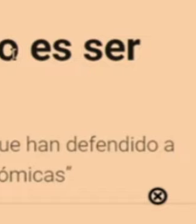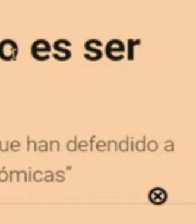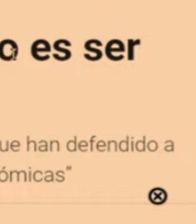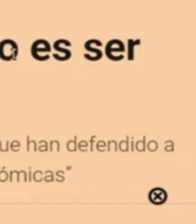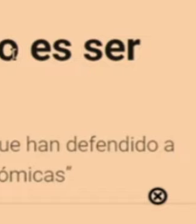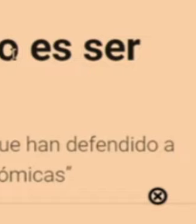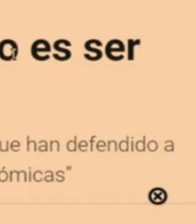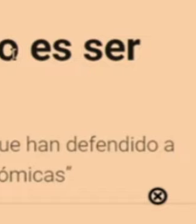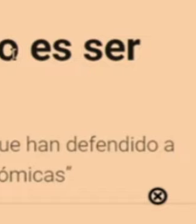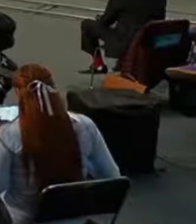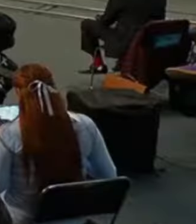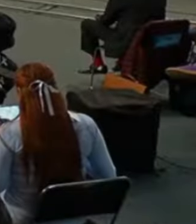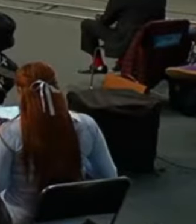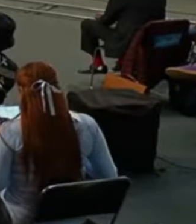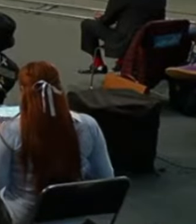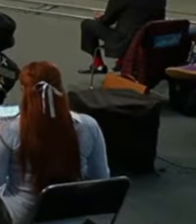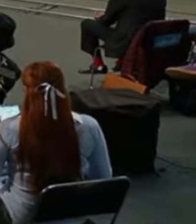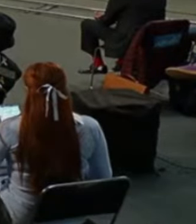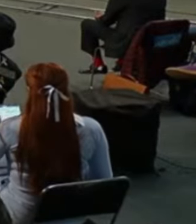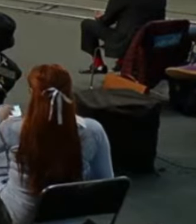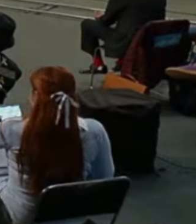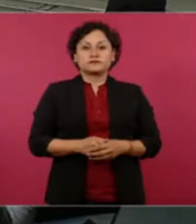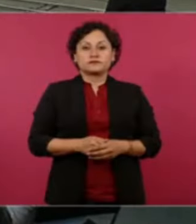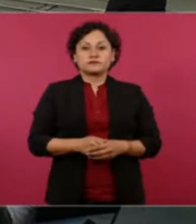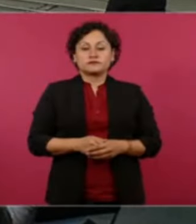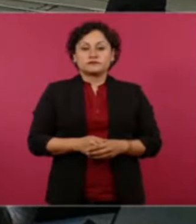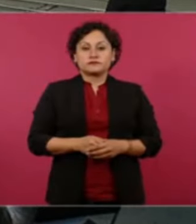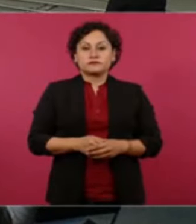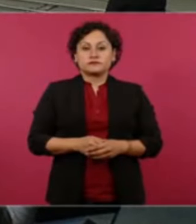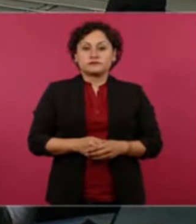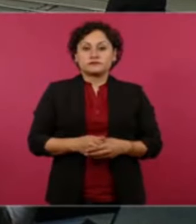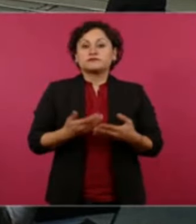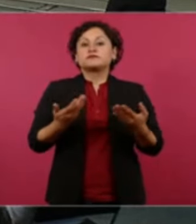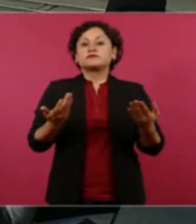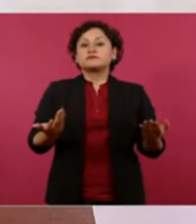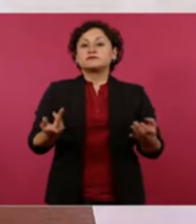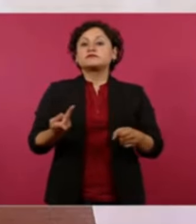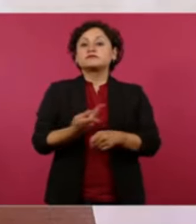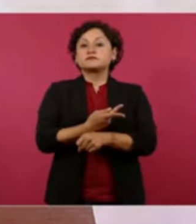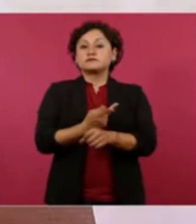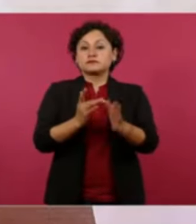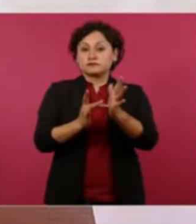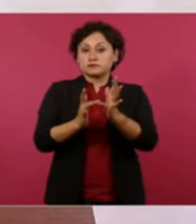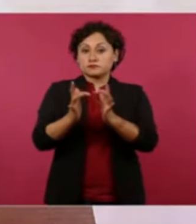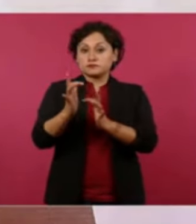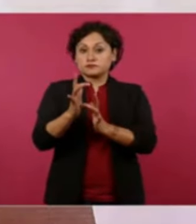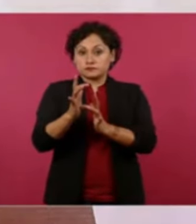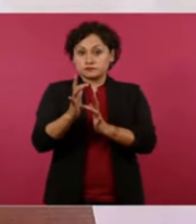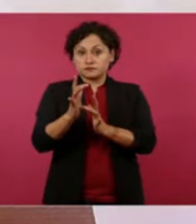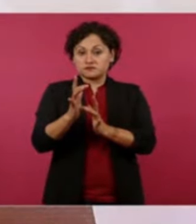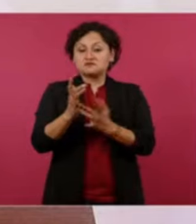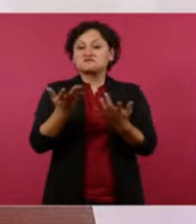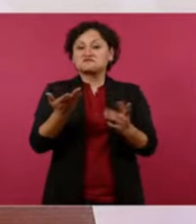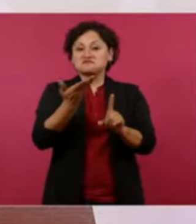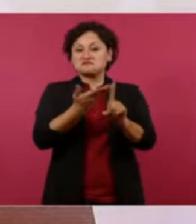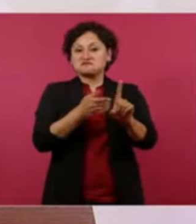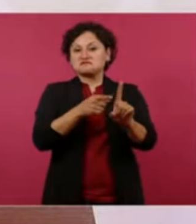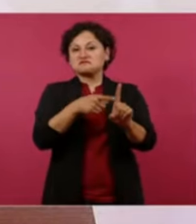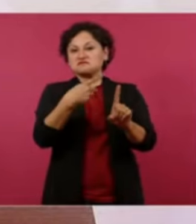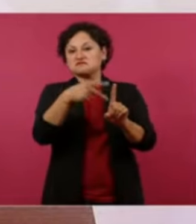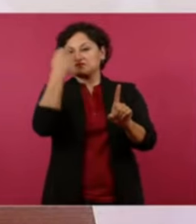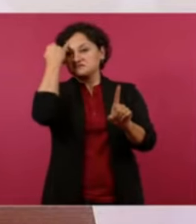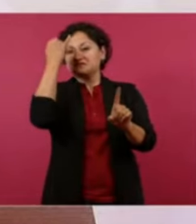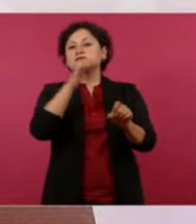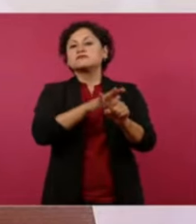no era un defensor de los pobres no por eso lo seguían y lo espiaban y eso que les estoy diciendo usted no es